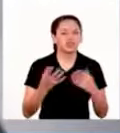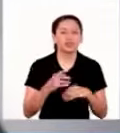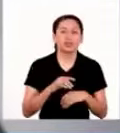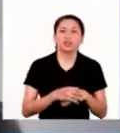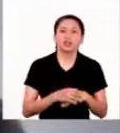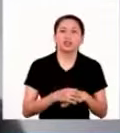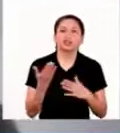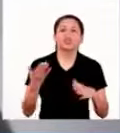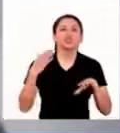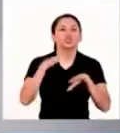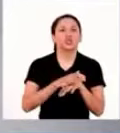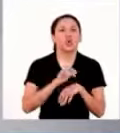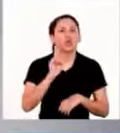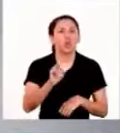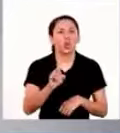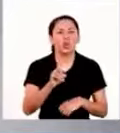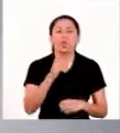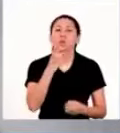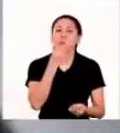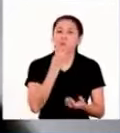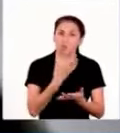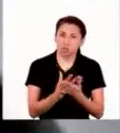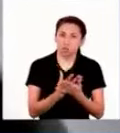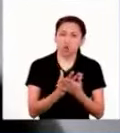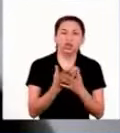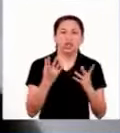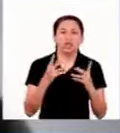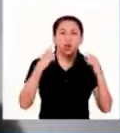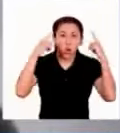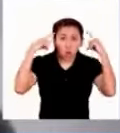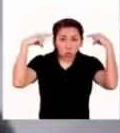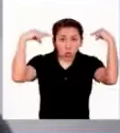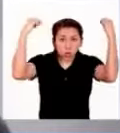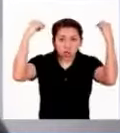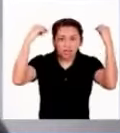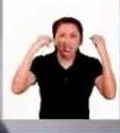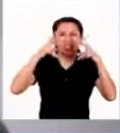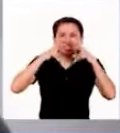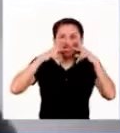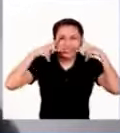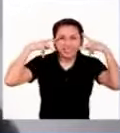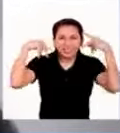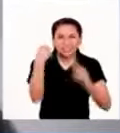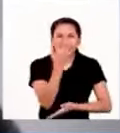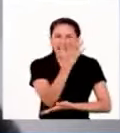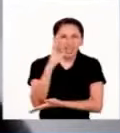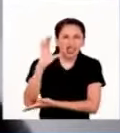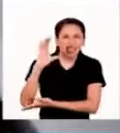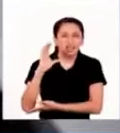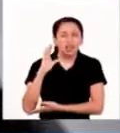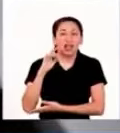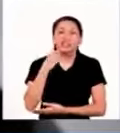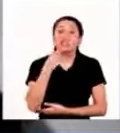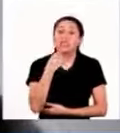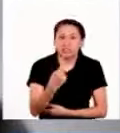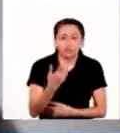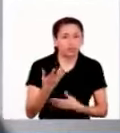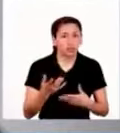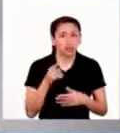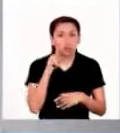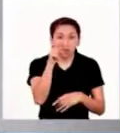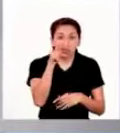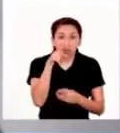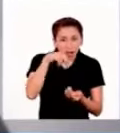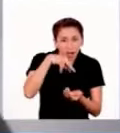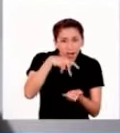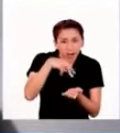que trata sobre un duende de la selva que se llama Chirachaki, que dicen que si